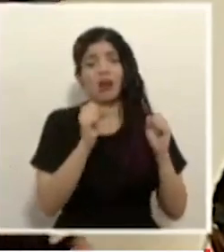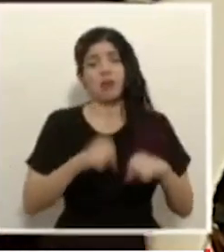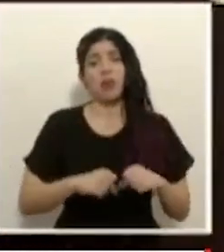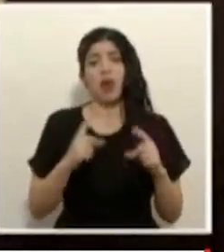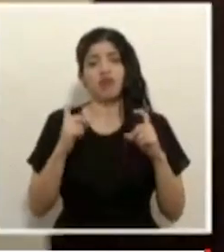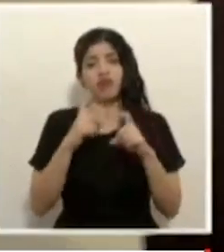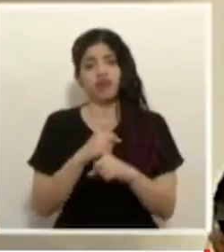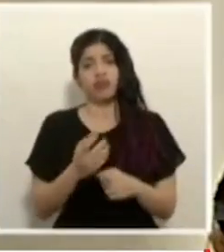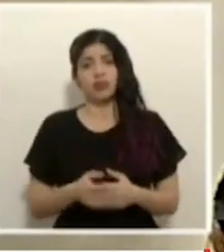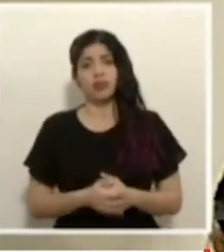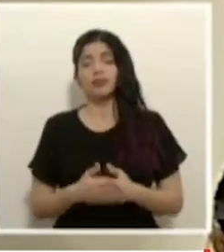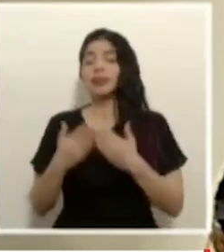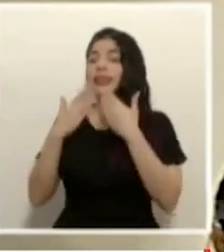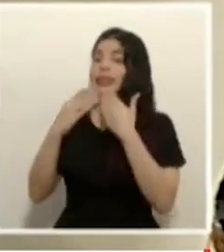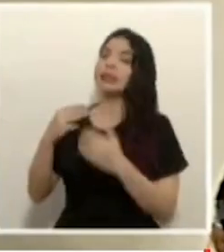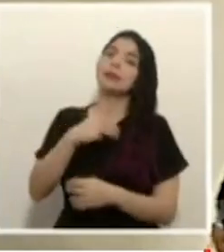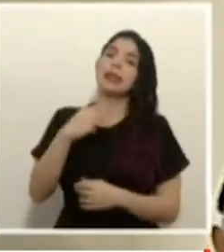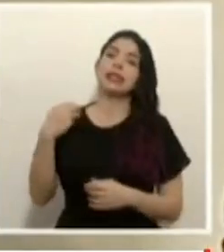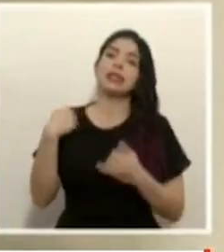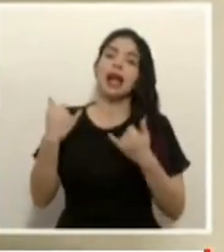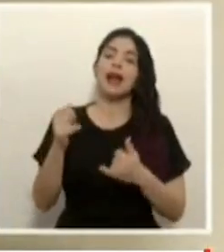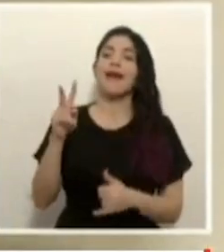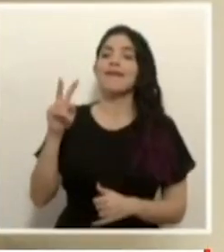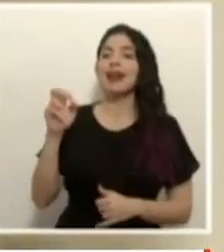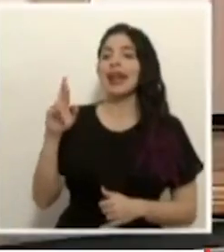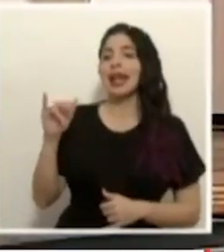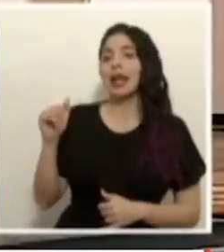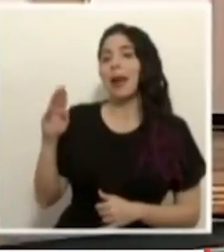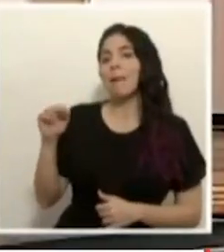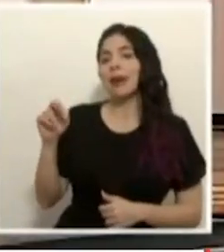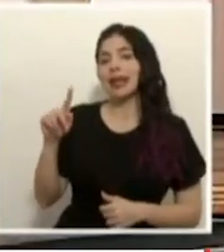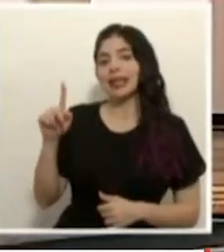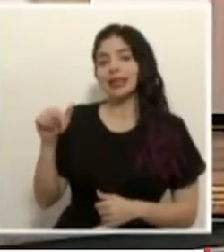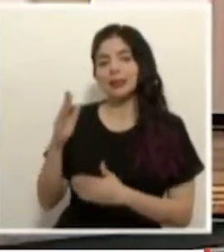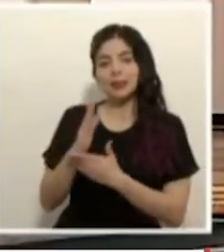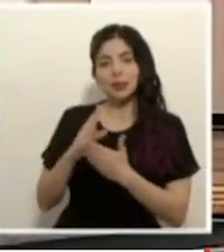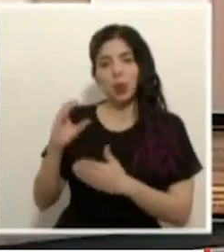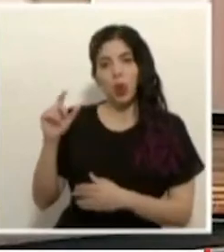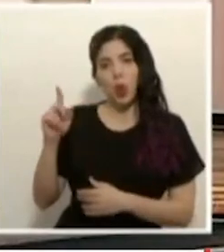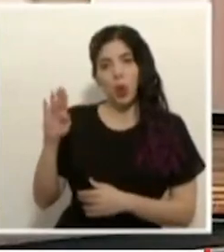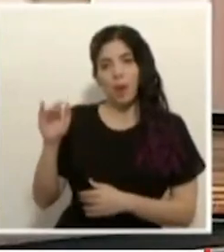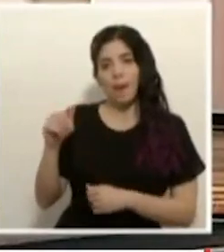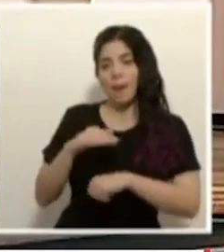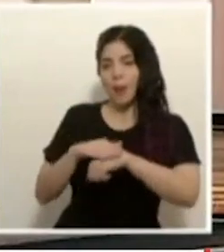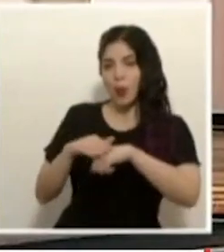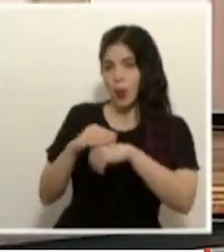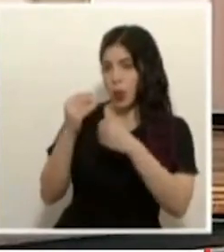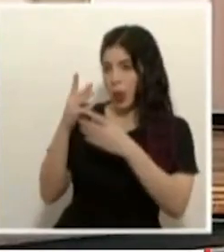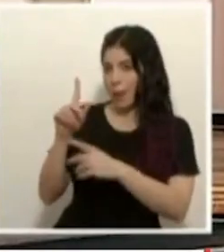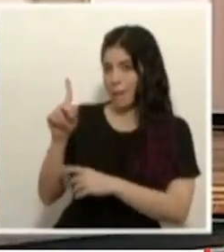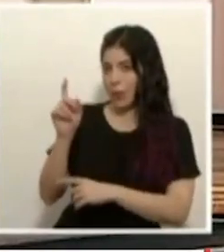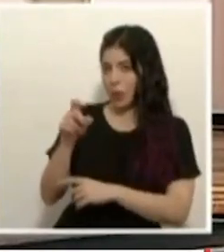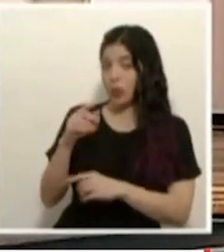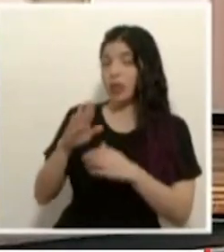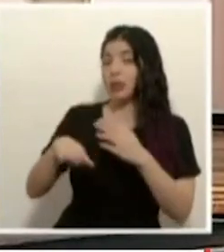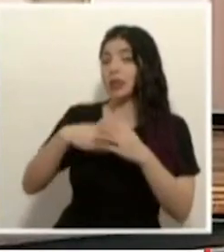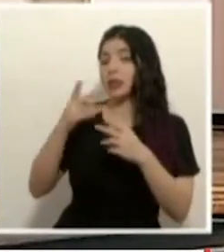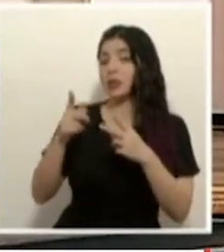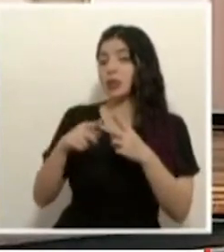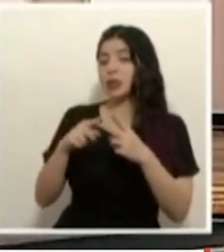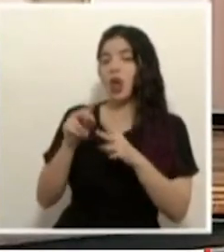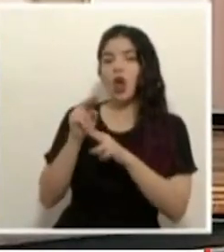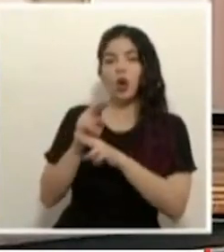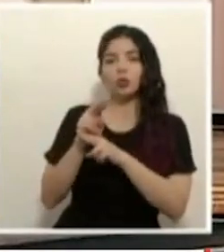gracias señor ministro valeria martínez de noticias columbia por favor su consulta de seguido de noticias columbia el